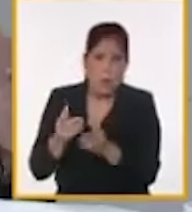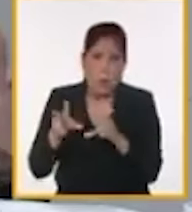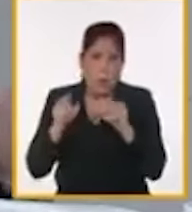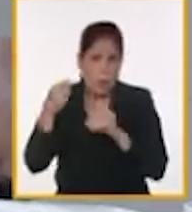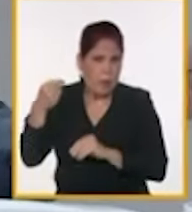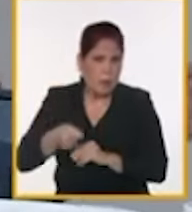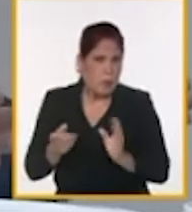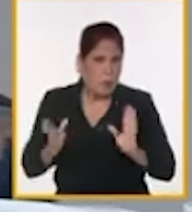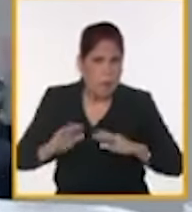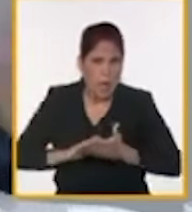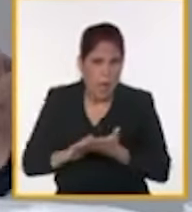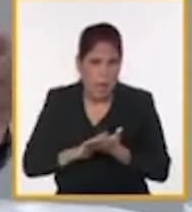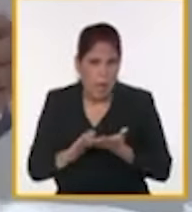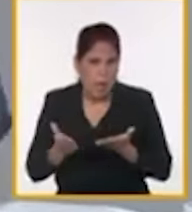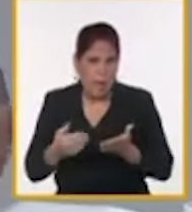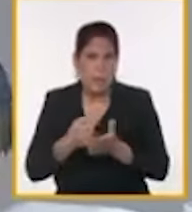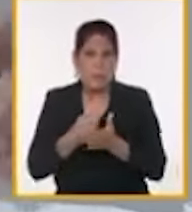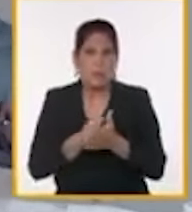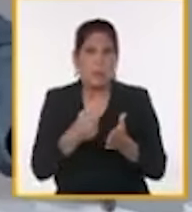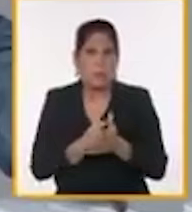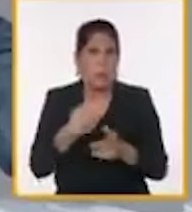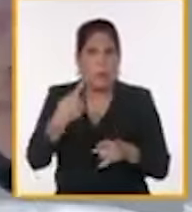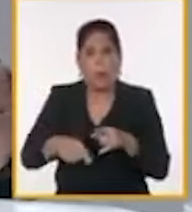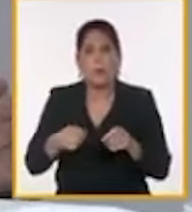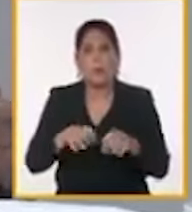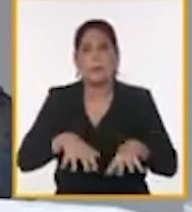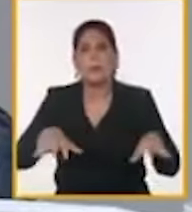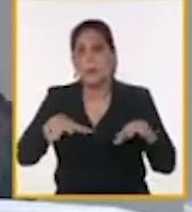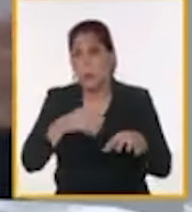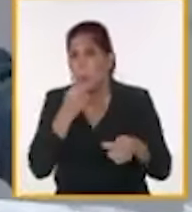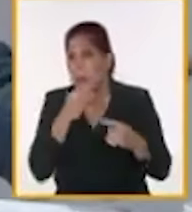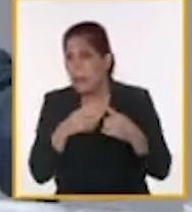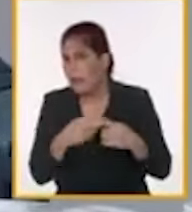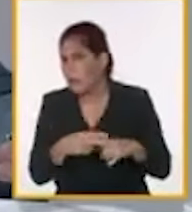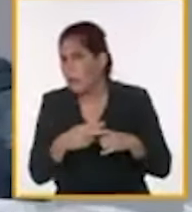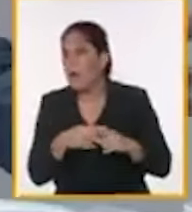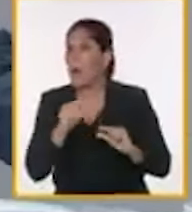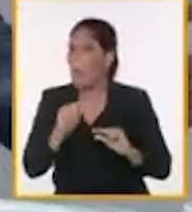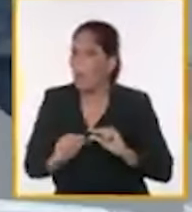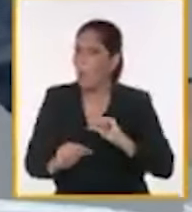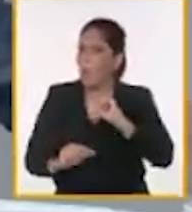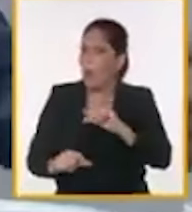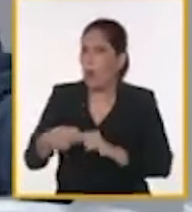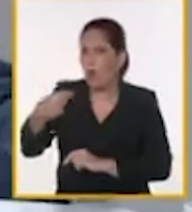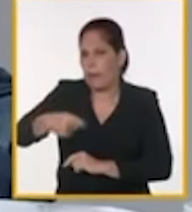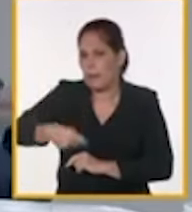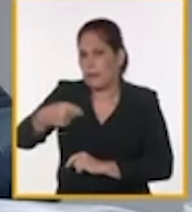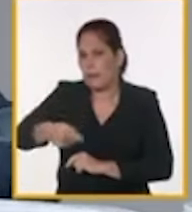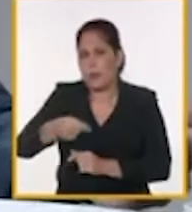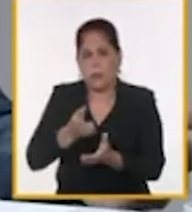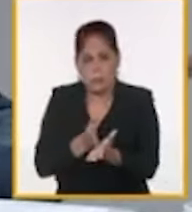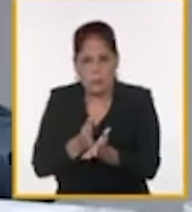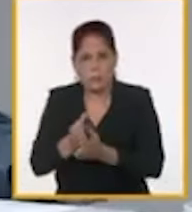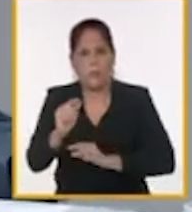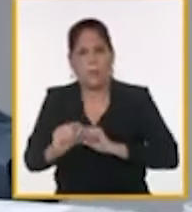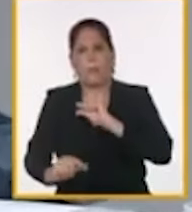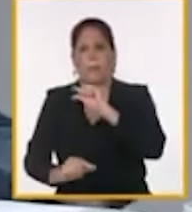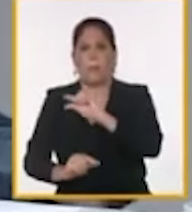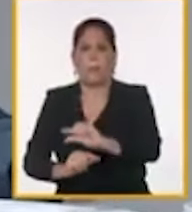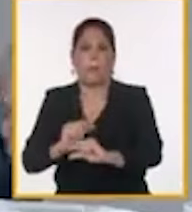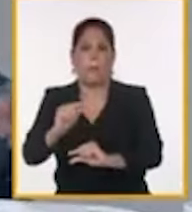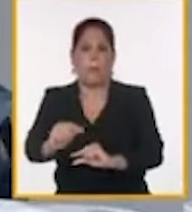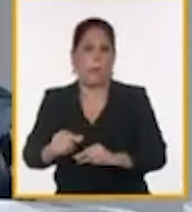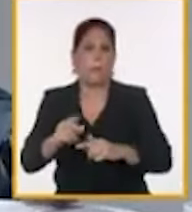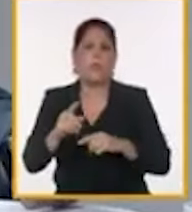decisiones que dinamicen, que compulsen incluso a que otros problemas se resuelvan, o vamos tomando decisiones en el camino correcto que nos vayan acercando.